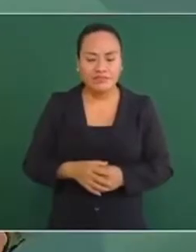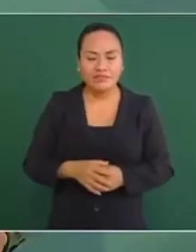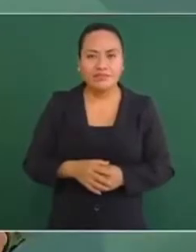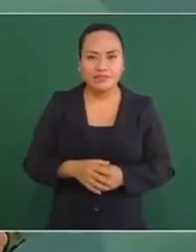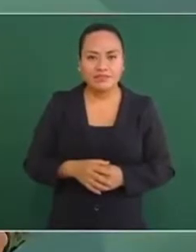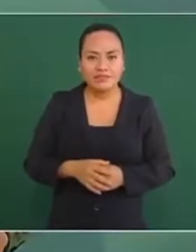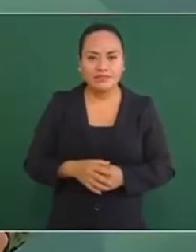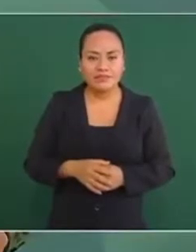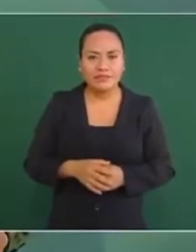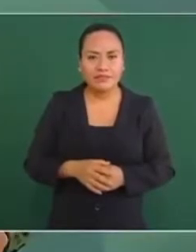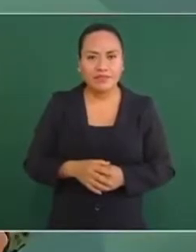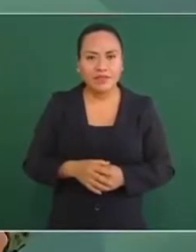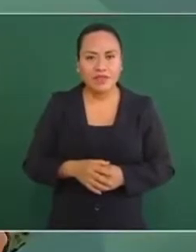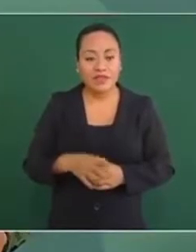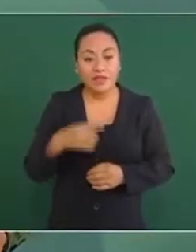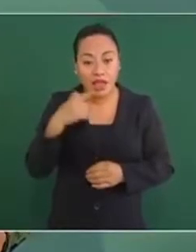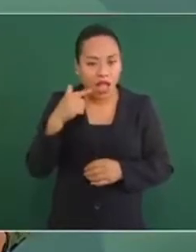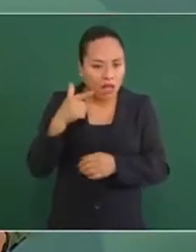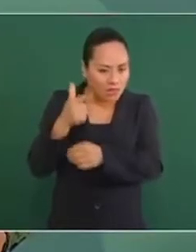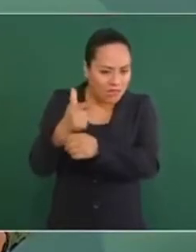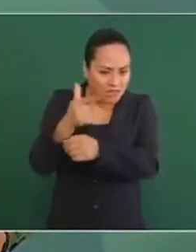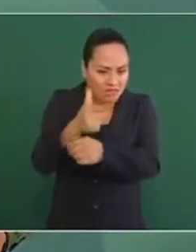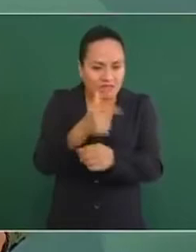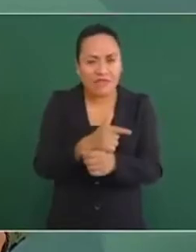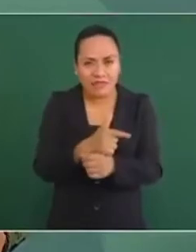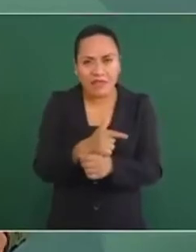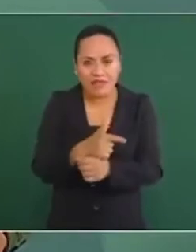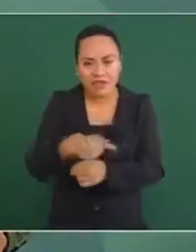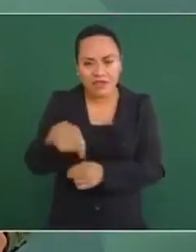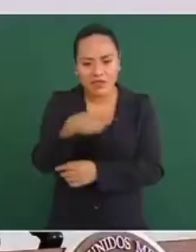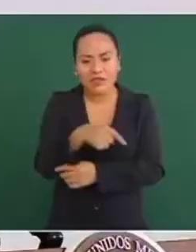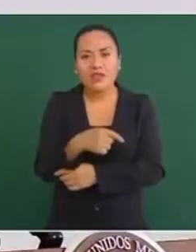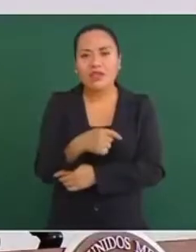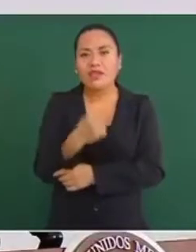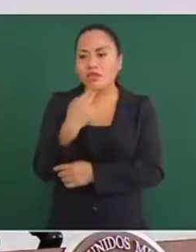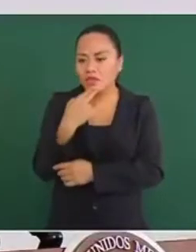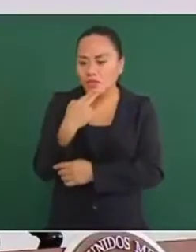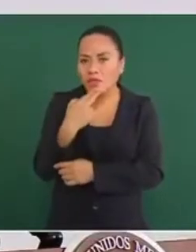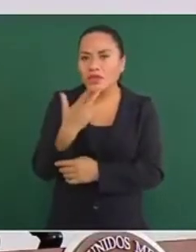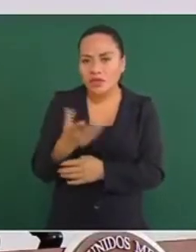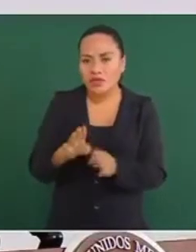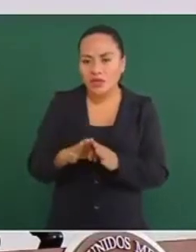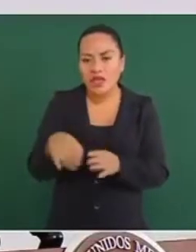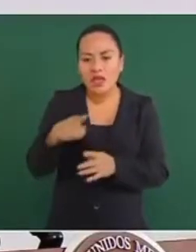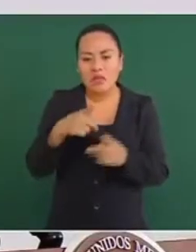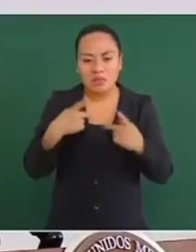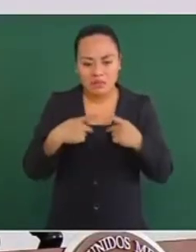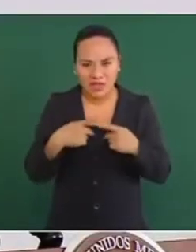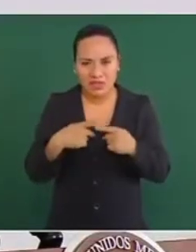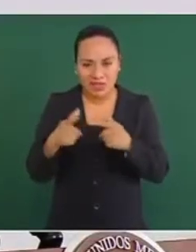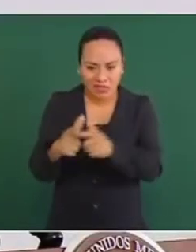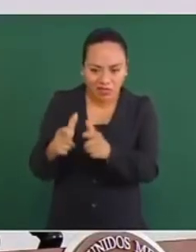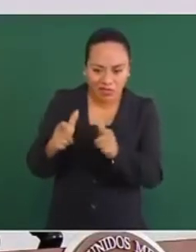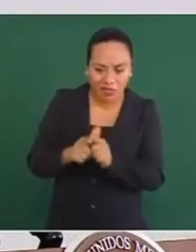el empleo de este equipamiento por parte de la delincuencia.